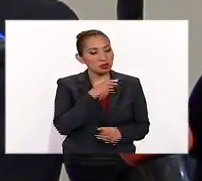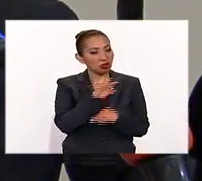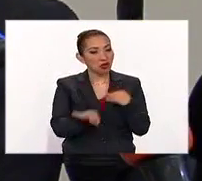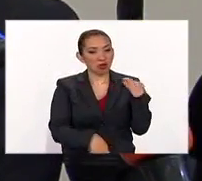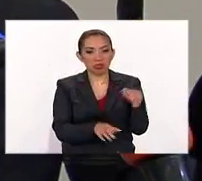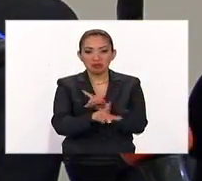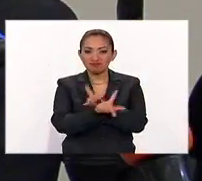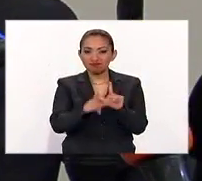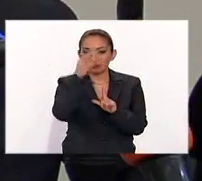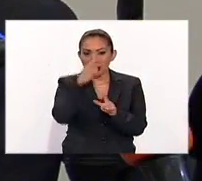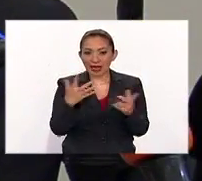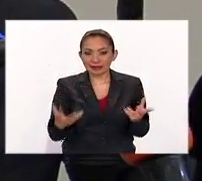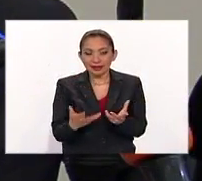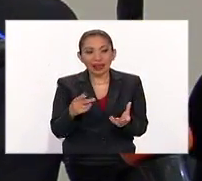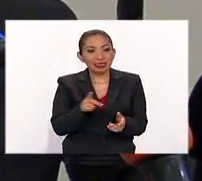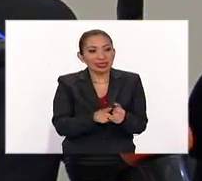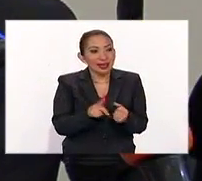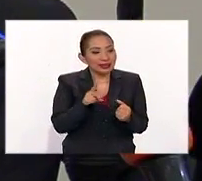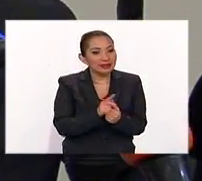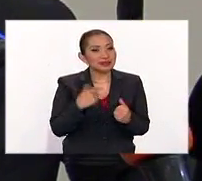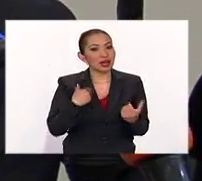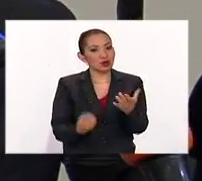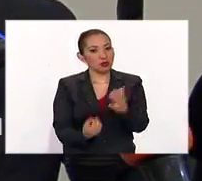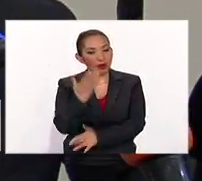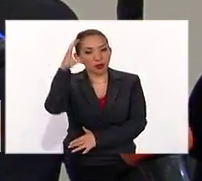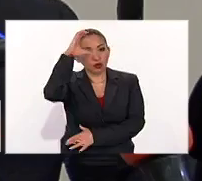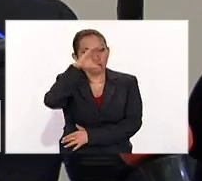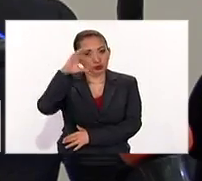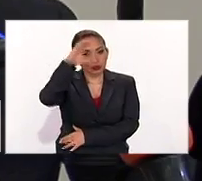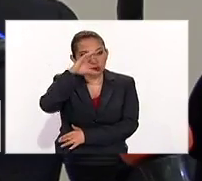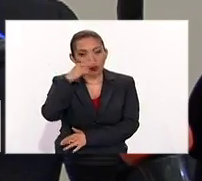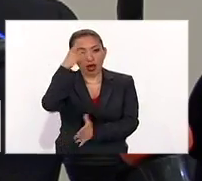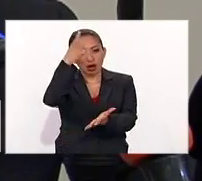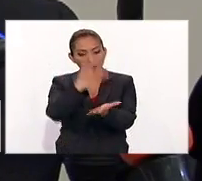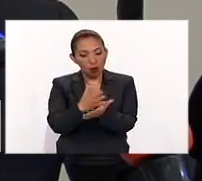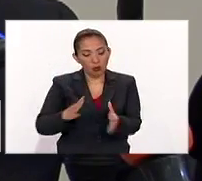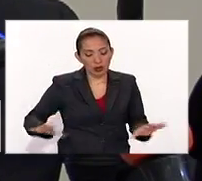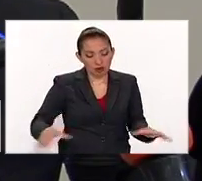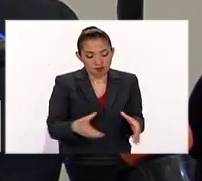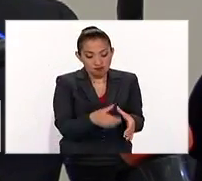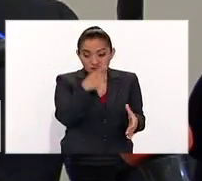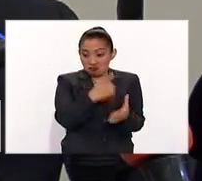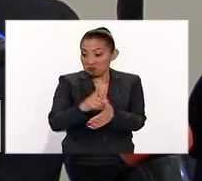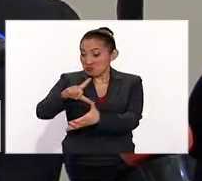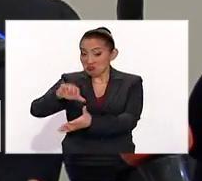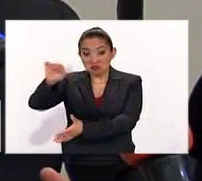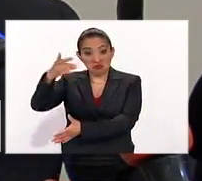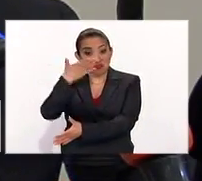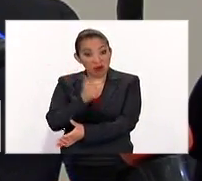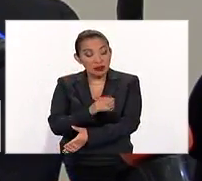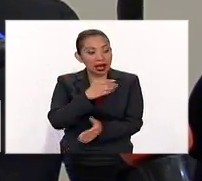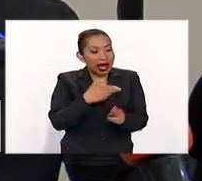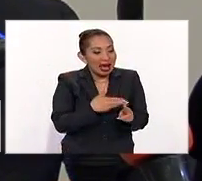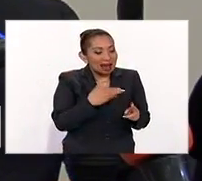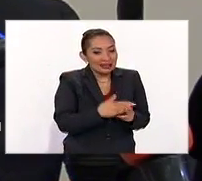para lograrlo, desde la existencia de un patrimonio cultural único en América Latina, hasta